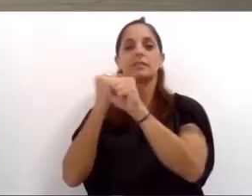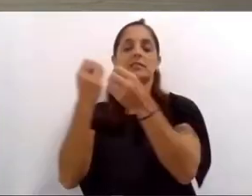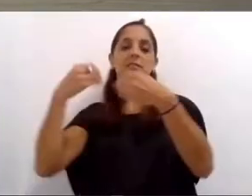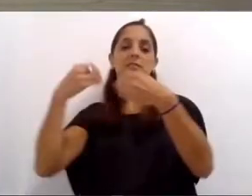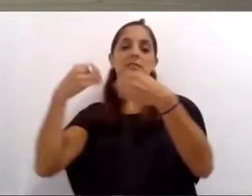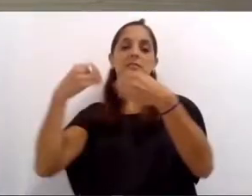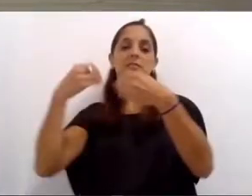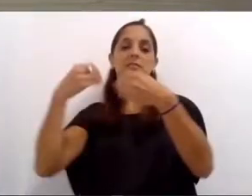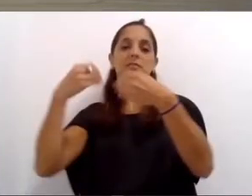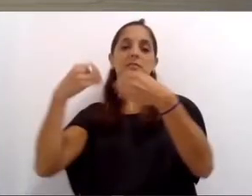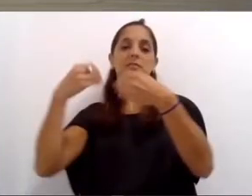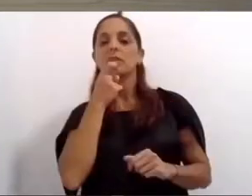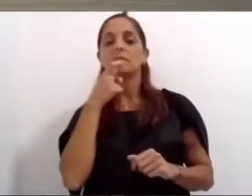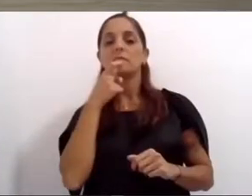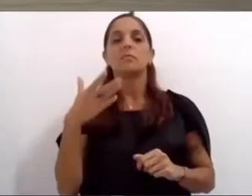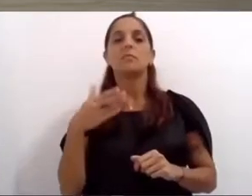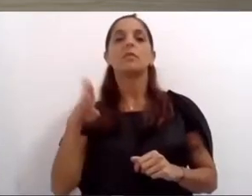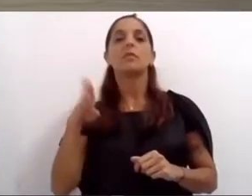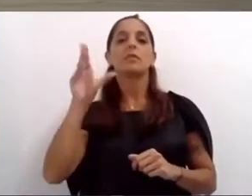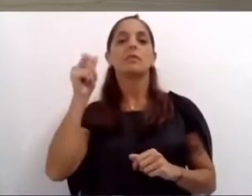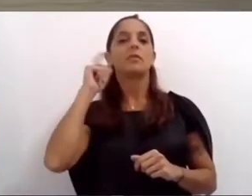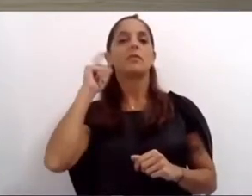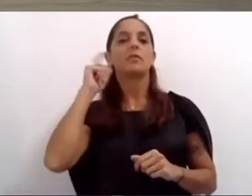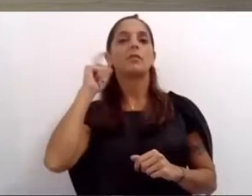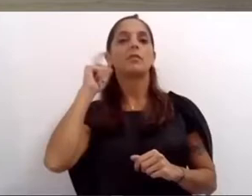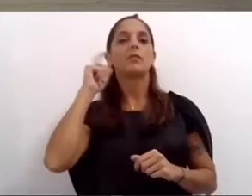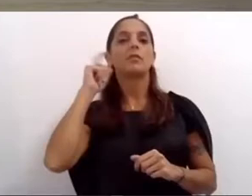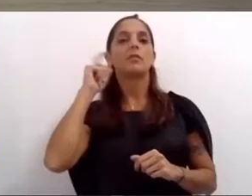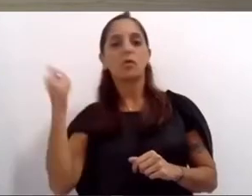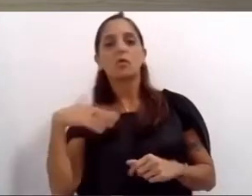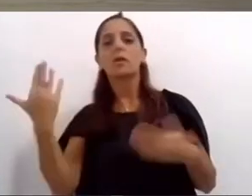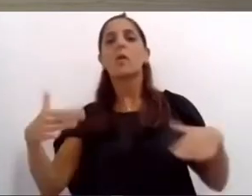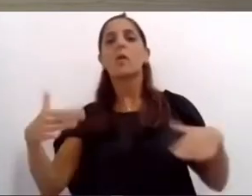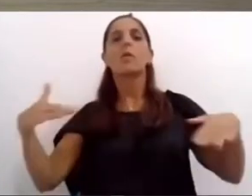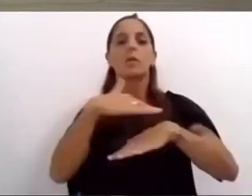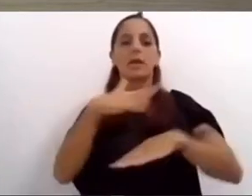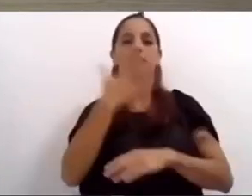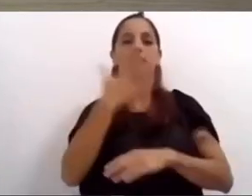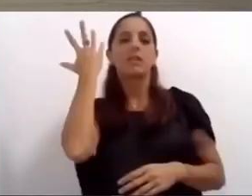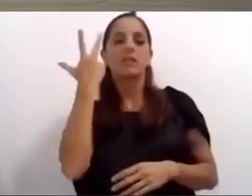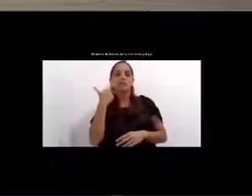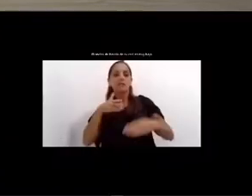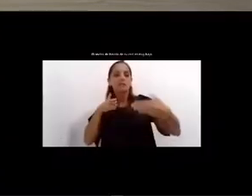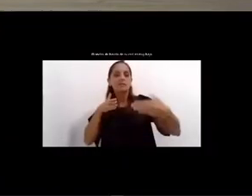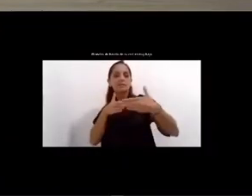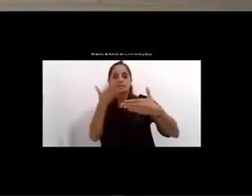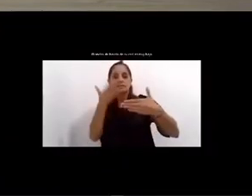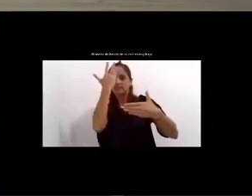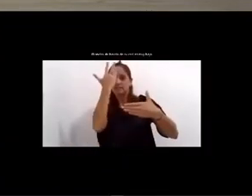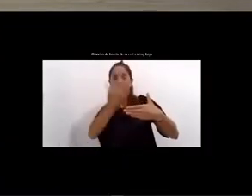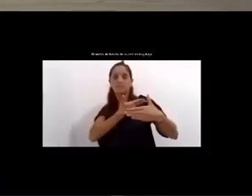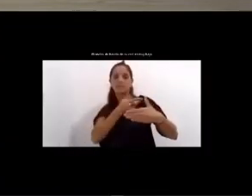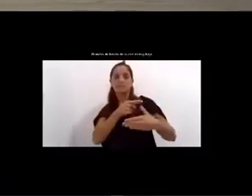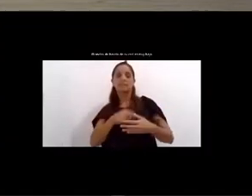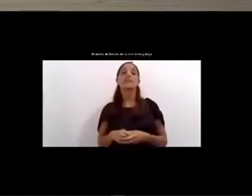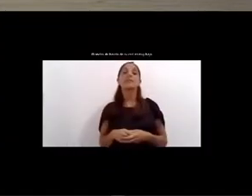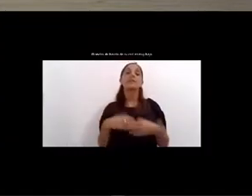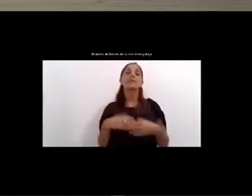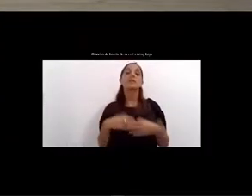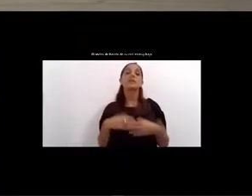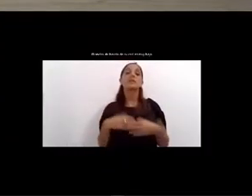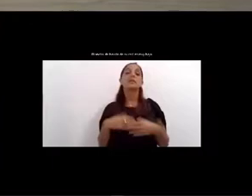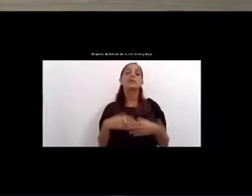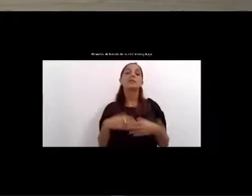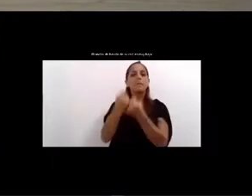Bermúdez, Berruti y Cerrito y Avenida Francia y Santa Fe. Iniciaremos un plan de reconversión de 50 plazas de